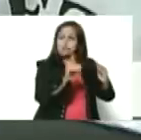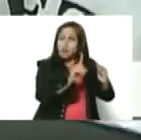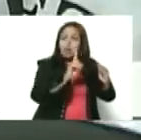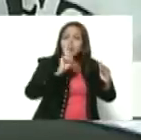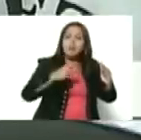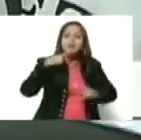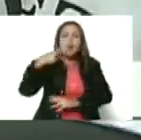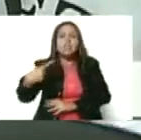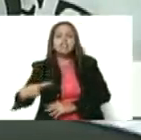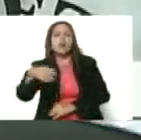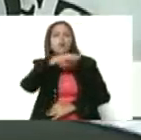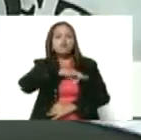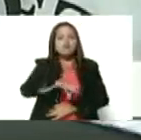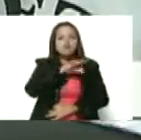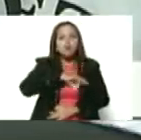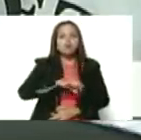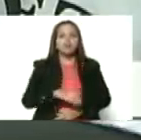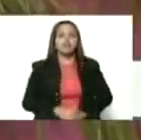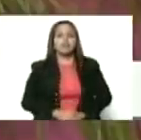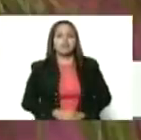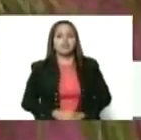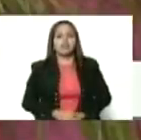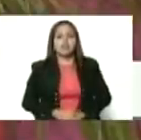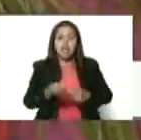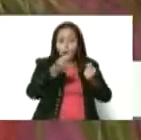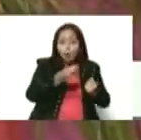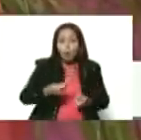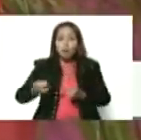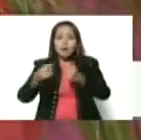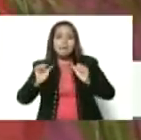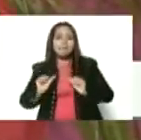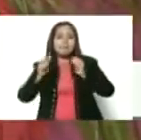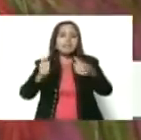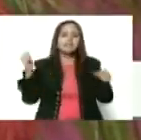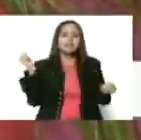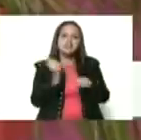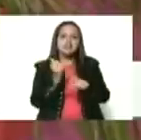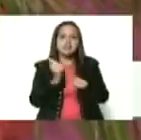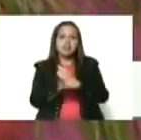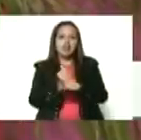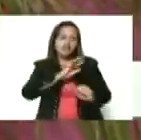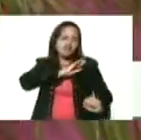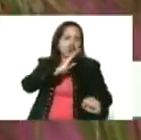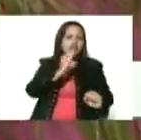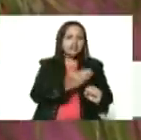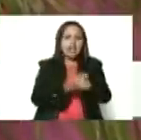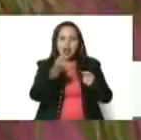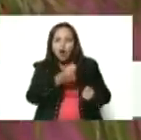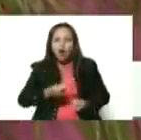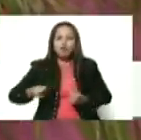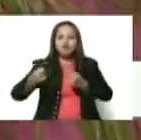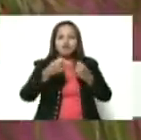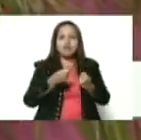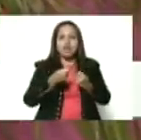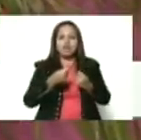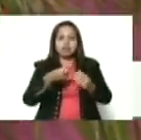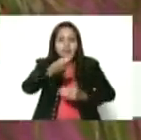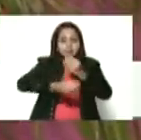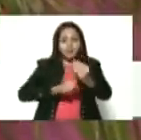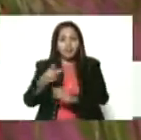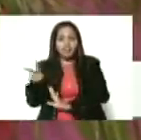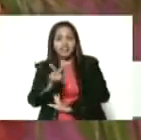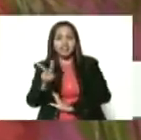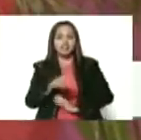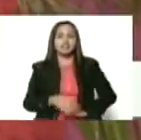un actor social y ahora también un actor económico que comienza a trabajar en fortalecer la economía productiva del país